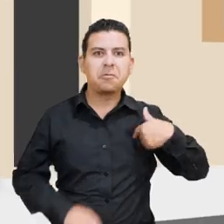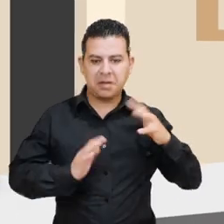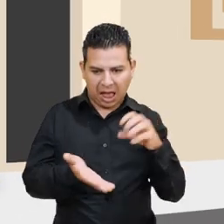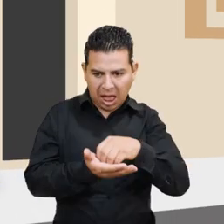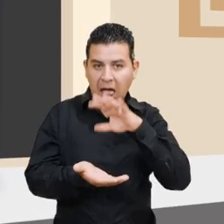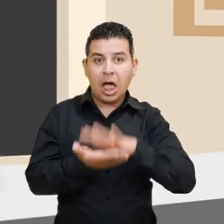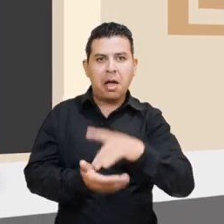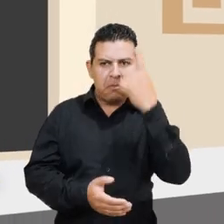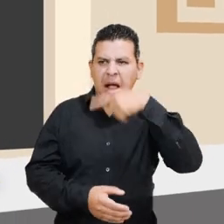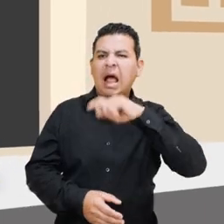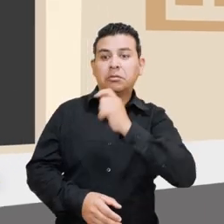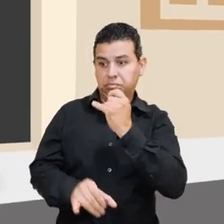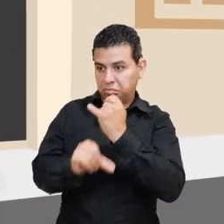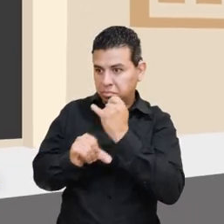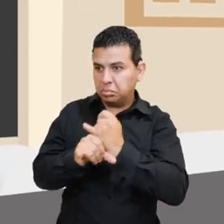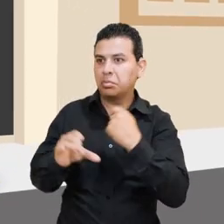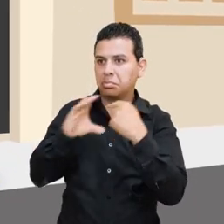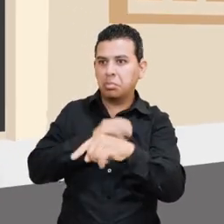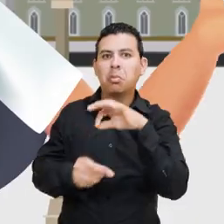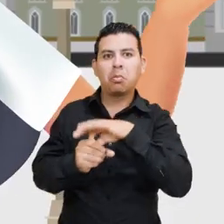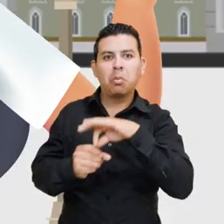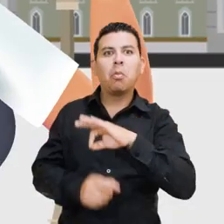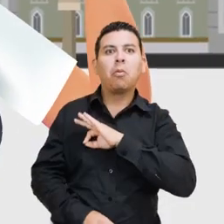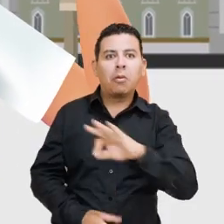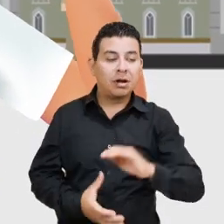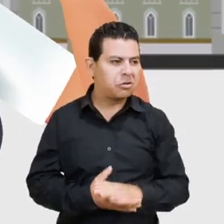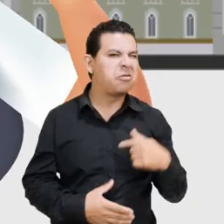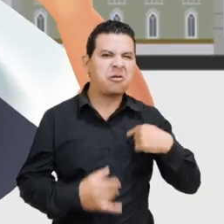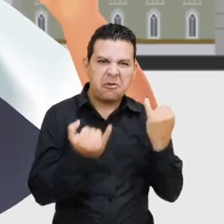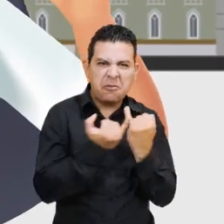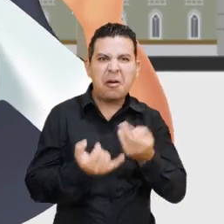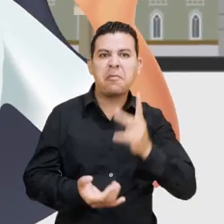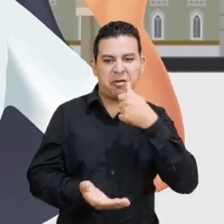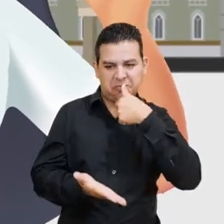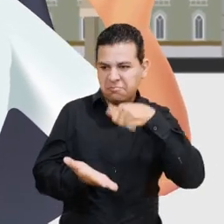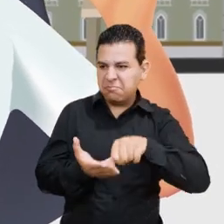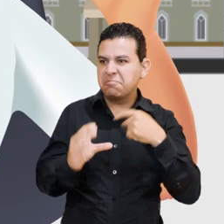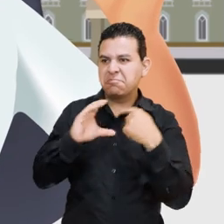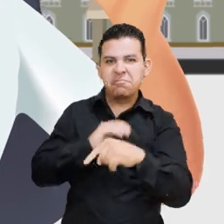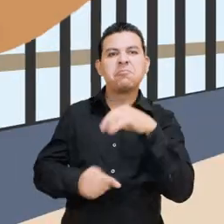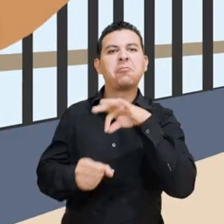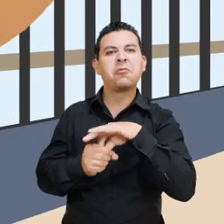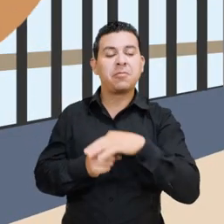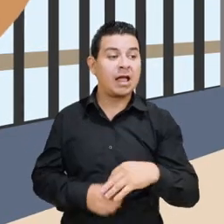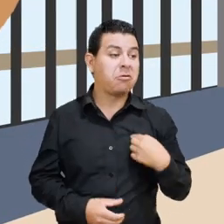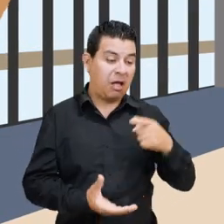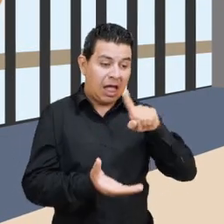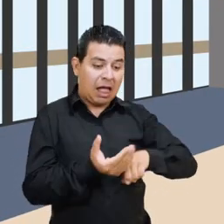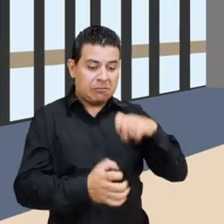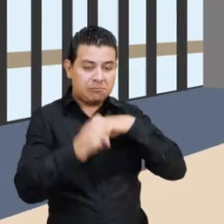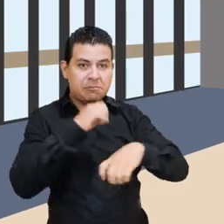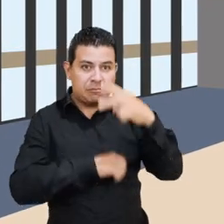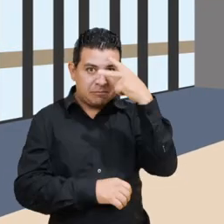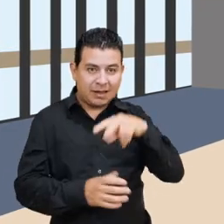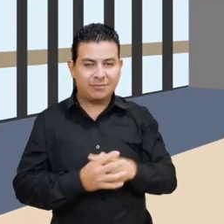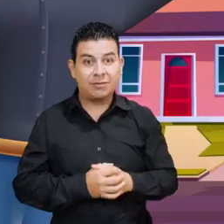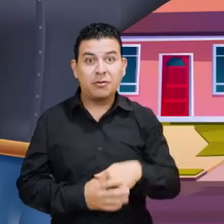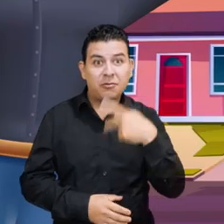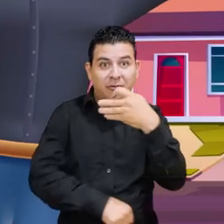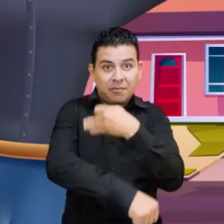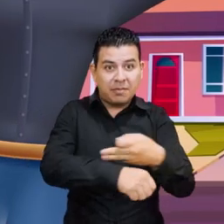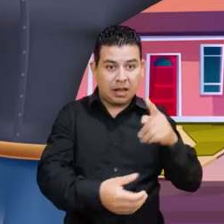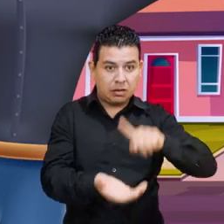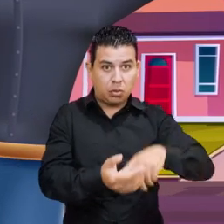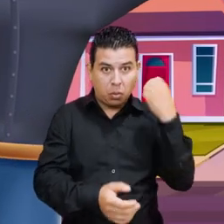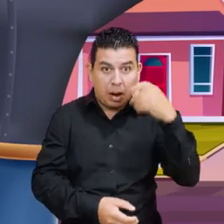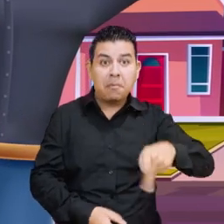¡Ready! ¡Me registré para votar vía electrónica! ¡Yo también! ¡Y votaré por correo postal! ¡Yo votaré aquí en el consulado! A tus